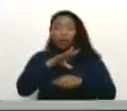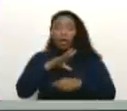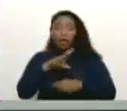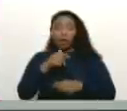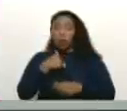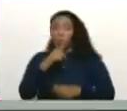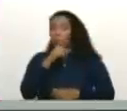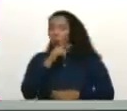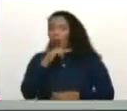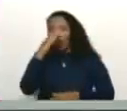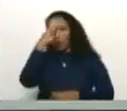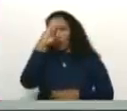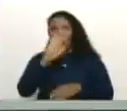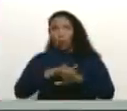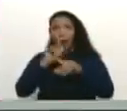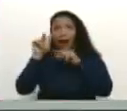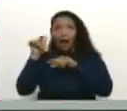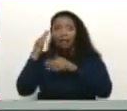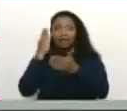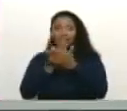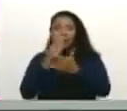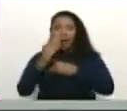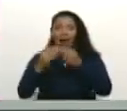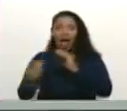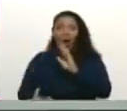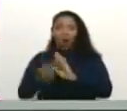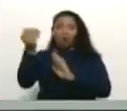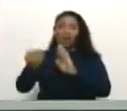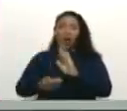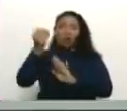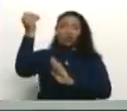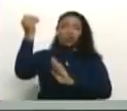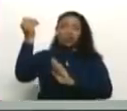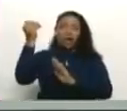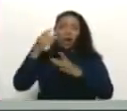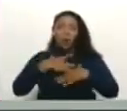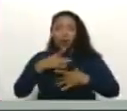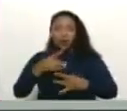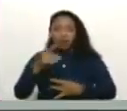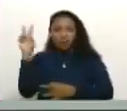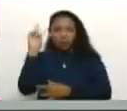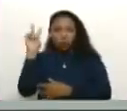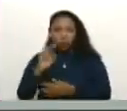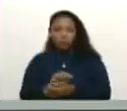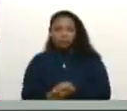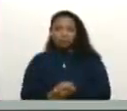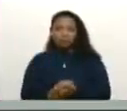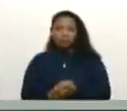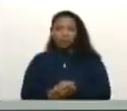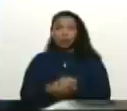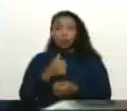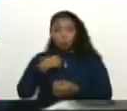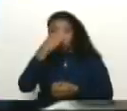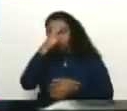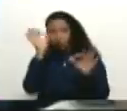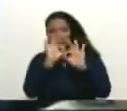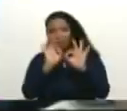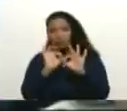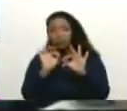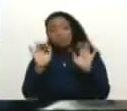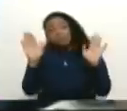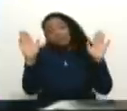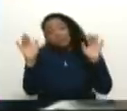dudas. Porque Jimmy Stori hará siempre todo lo que sea en contra de los intereses de Venezuela. No tengo dudas. Y eso quizás sea